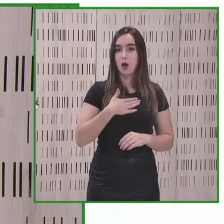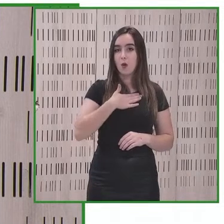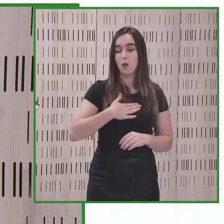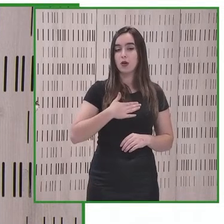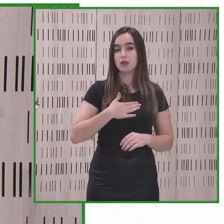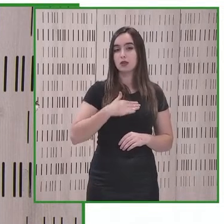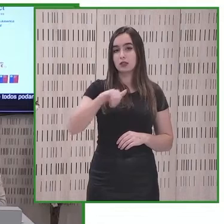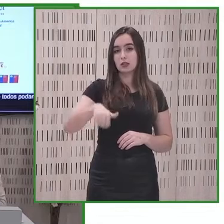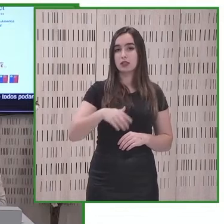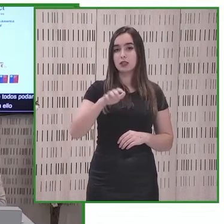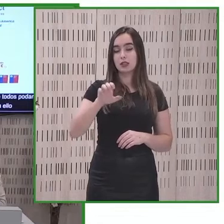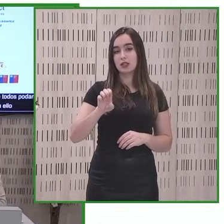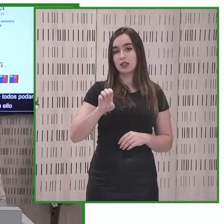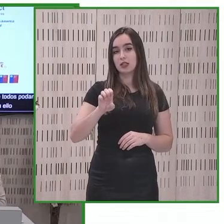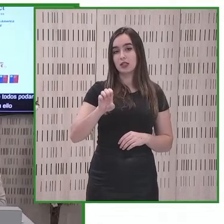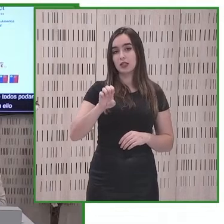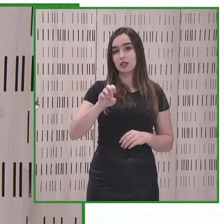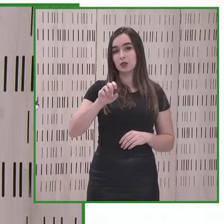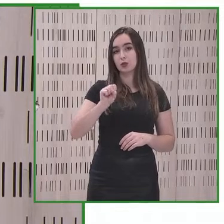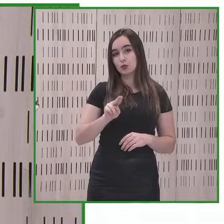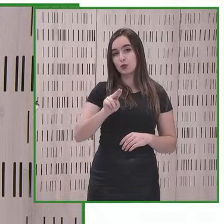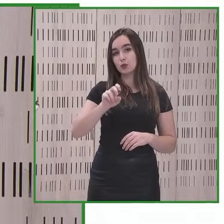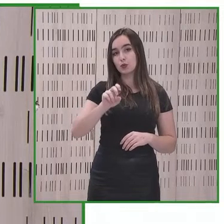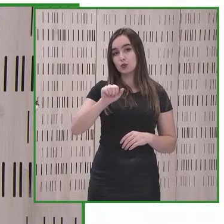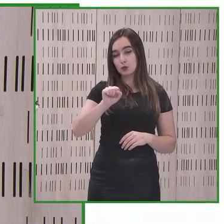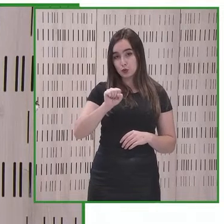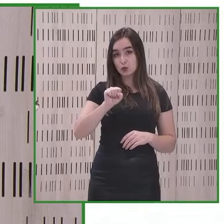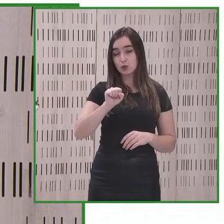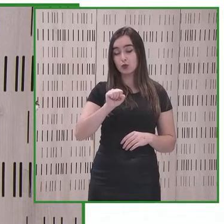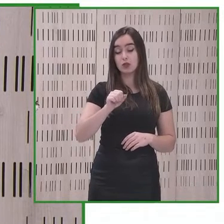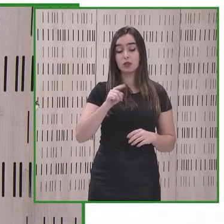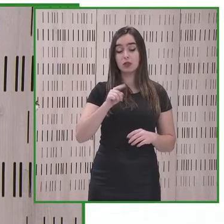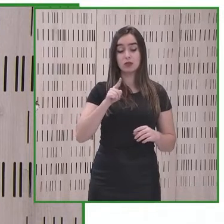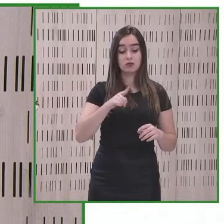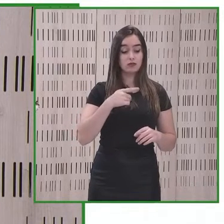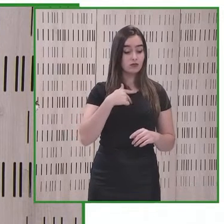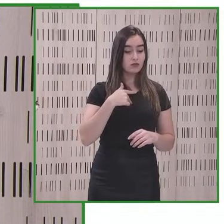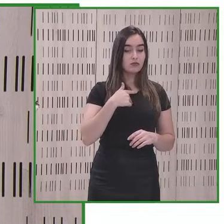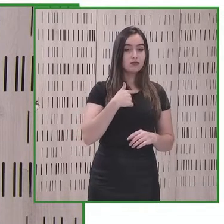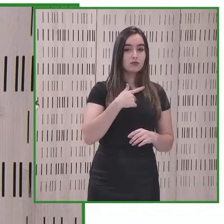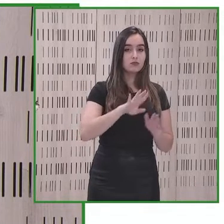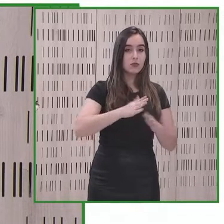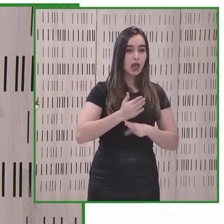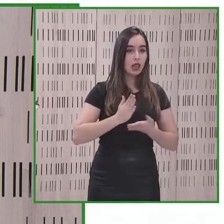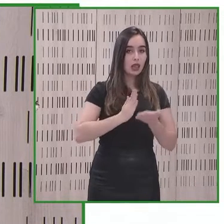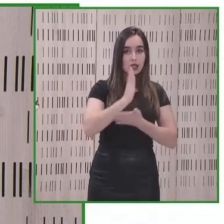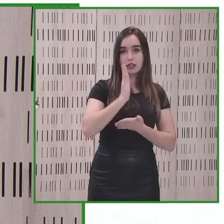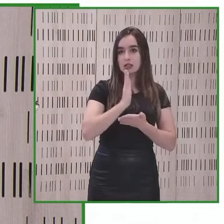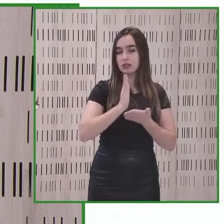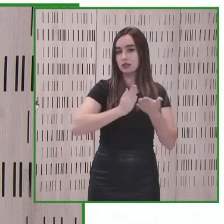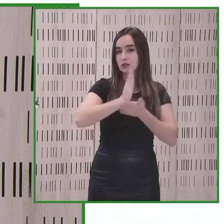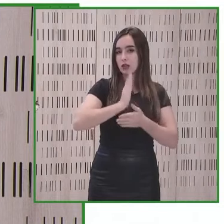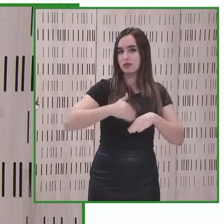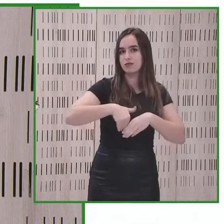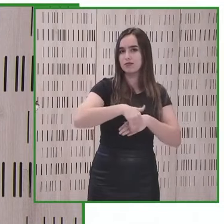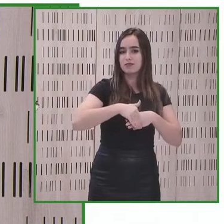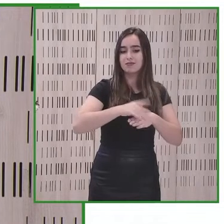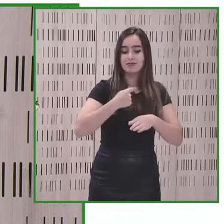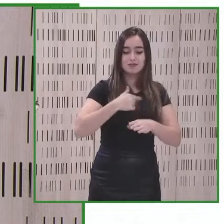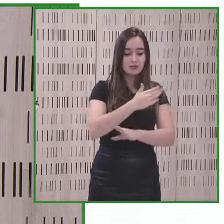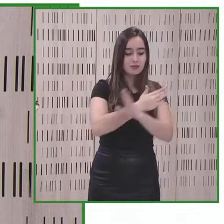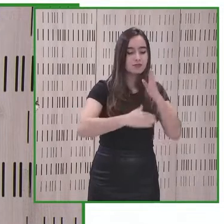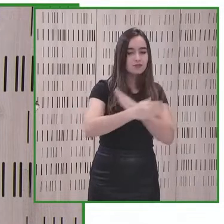lo va a hacer a continuación la clave de un derecho fundamental que beneficia a todos no solamente a las personas con discapacidad